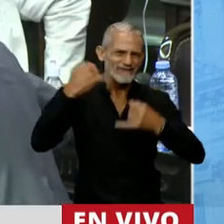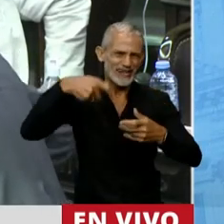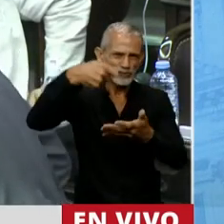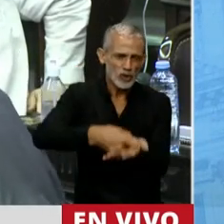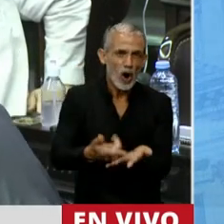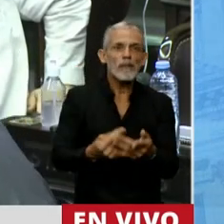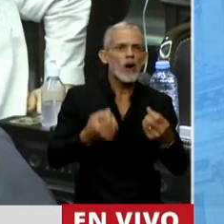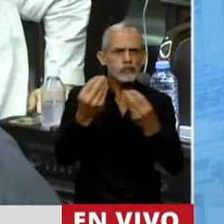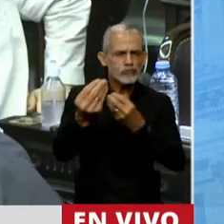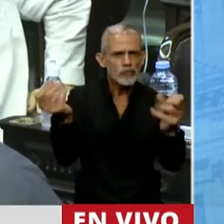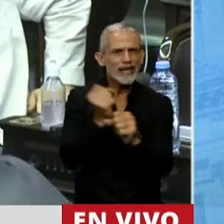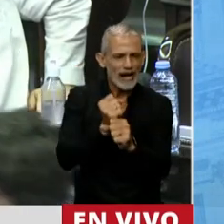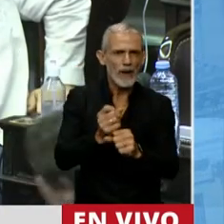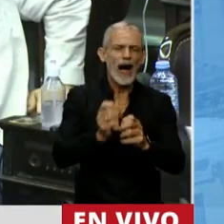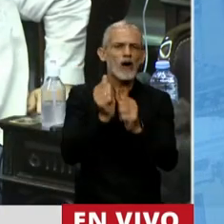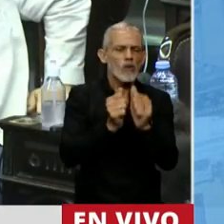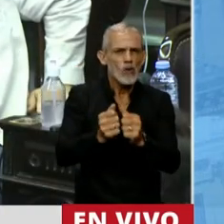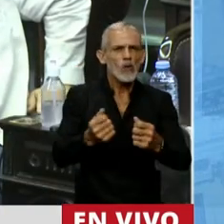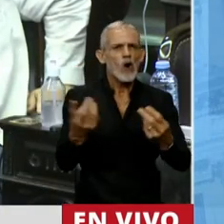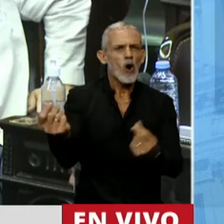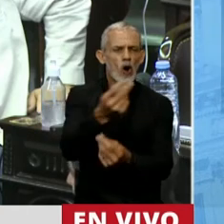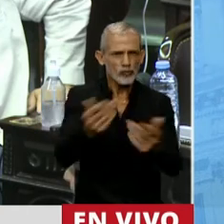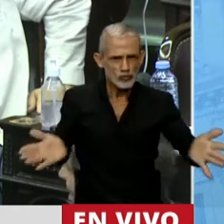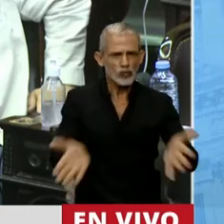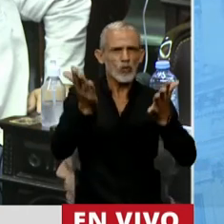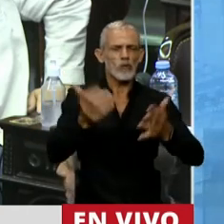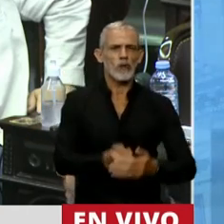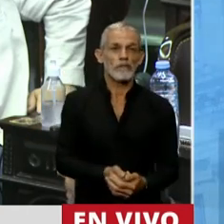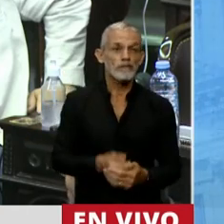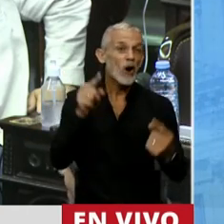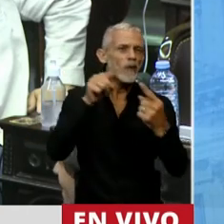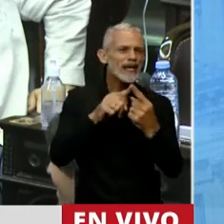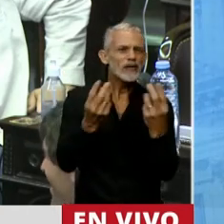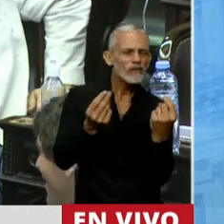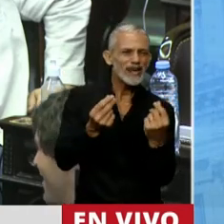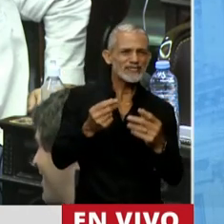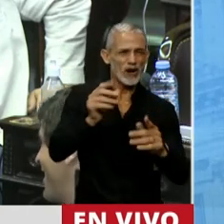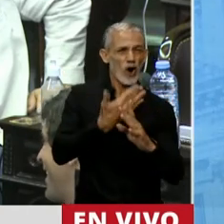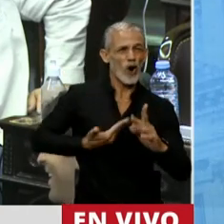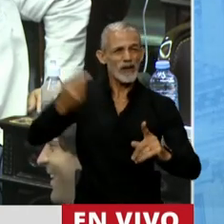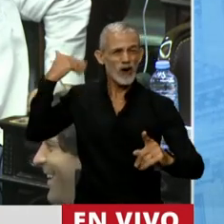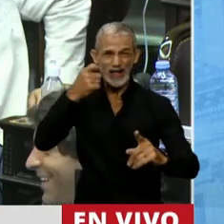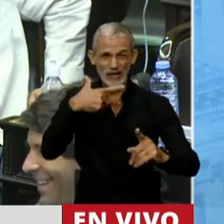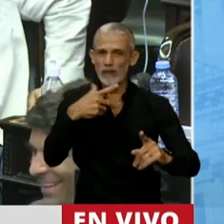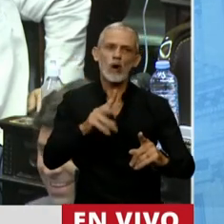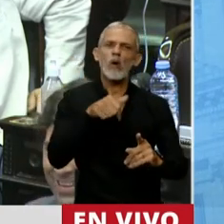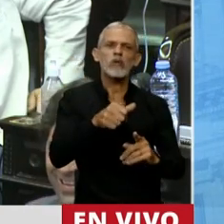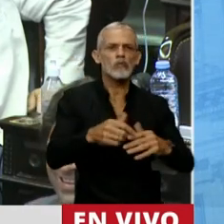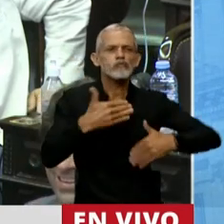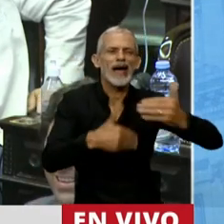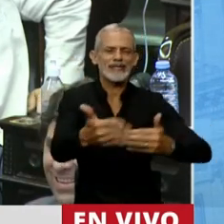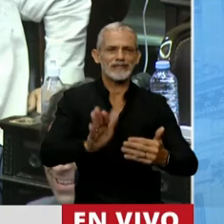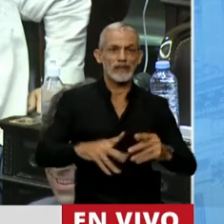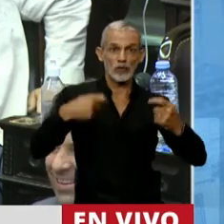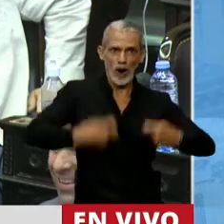generan trabajo, que crean industrias y que activan el consumo. Cambiamos la fiesta financiera del gobierno anterior por el motor de crecimiento y apostamos a